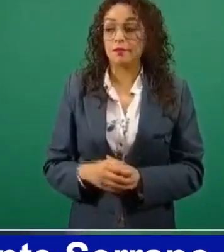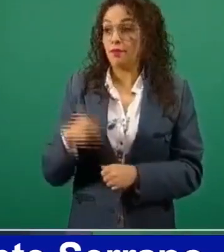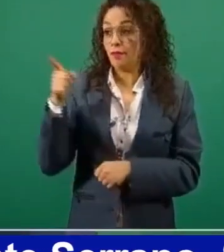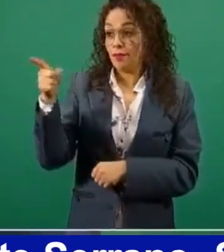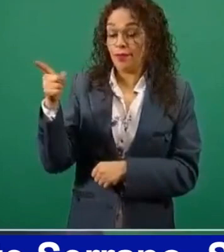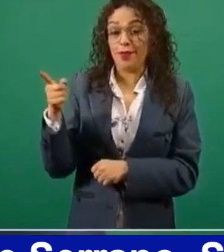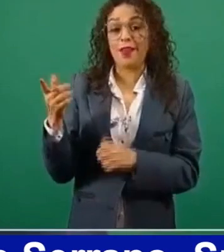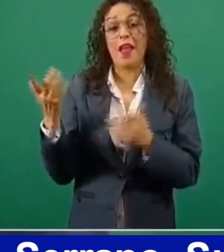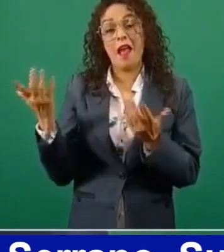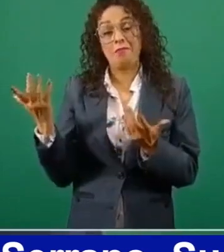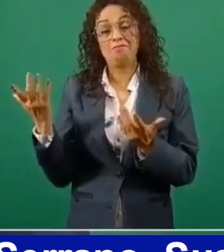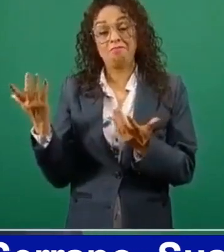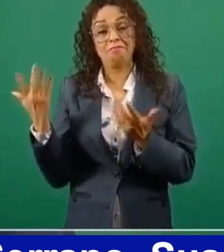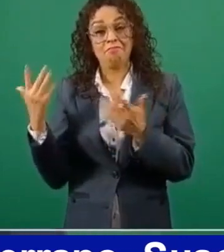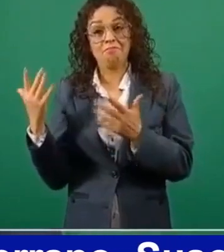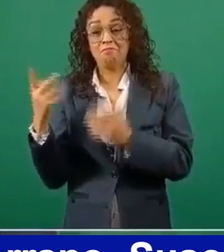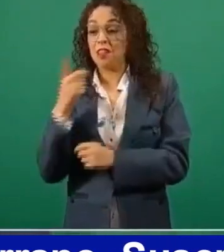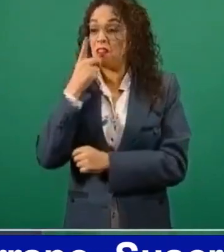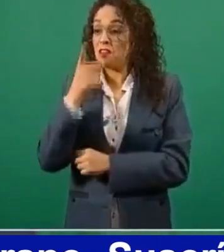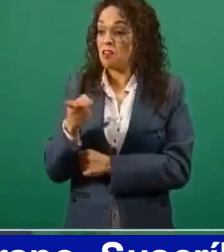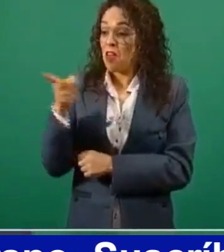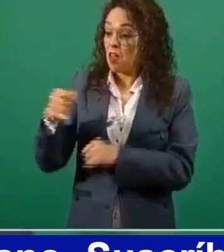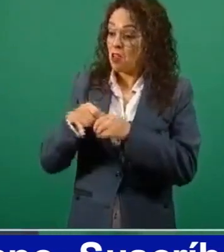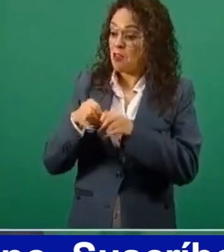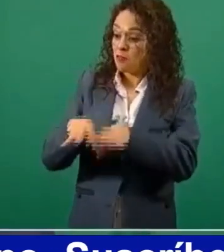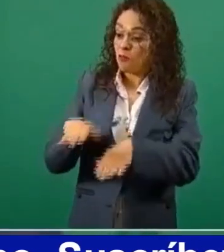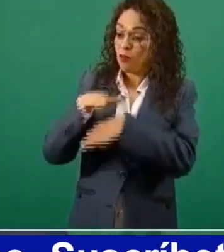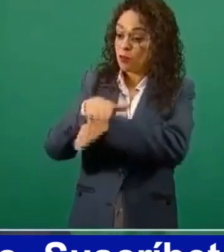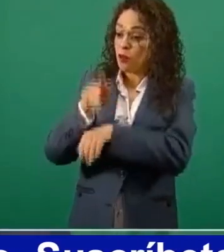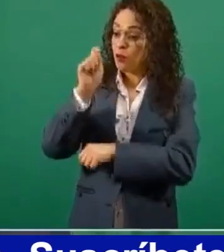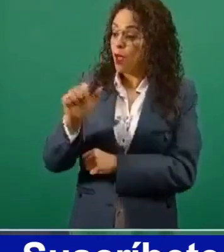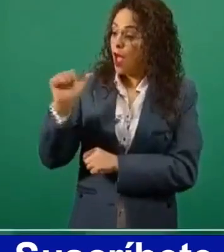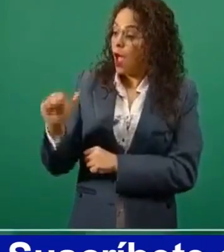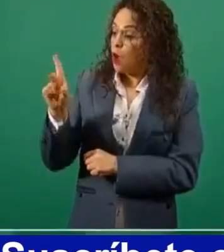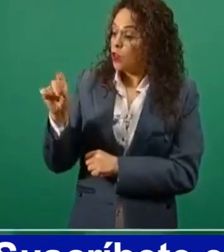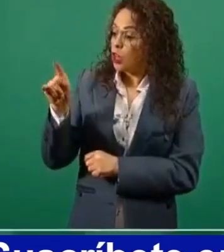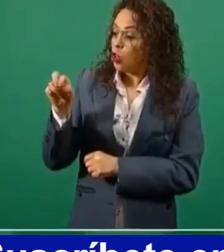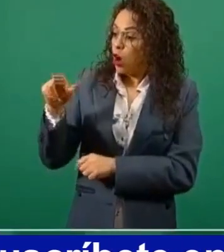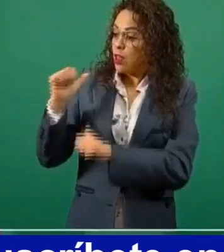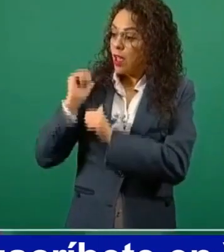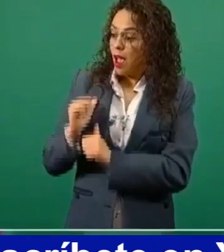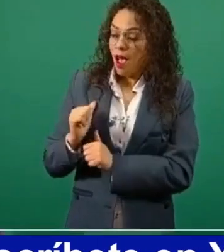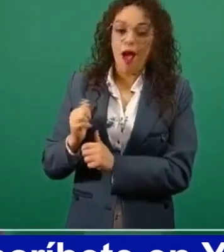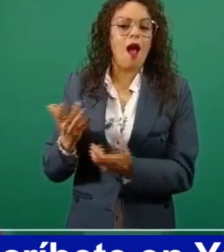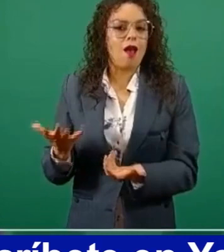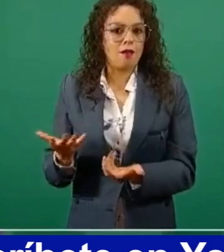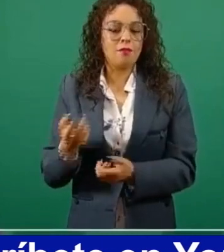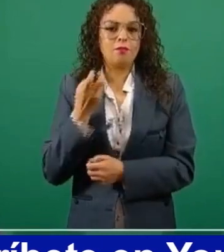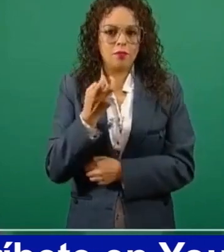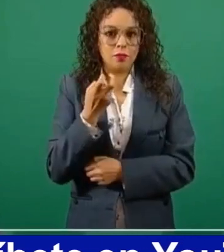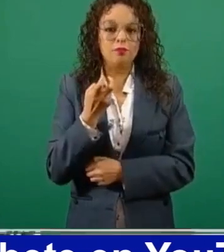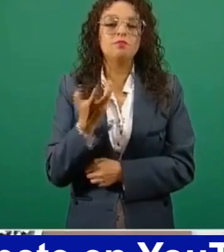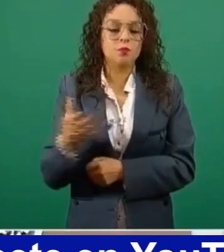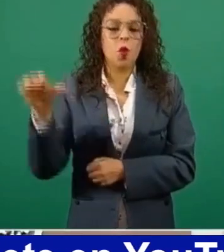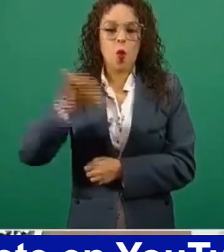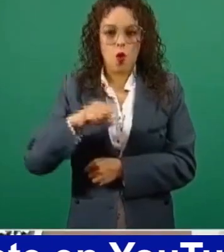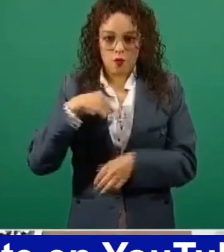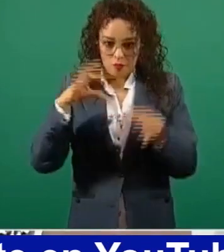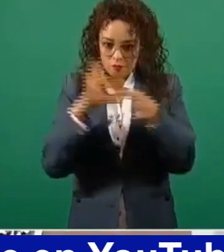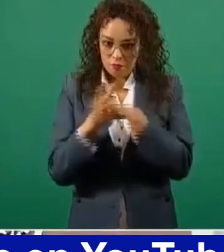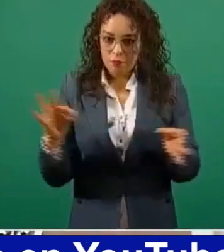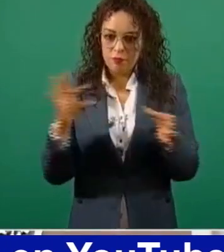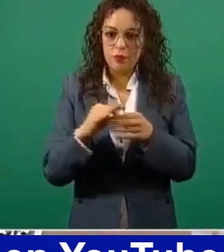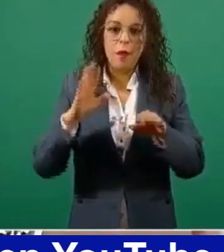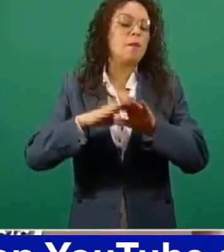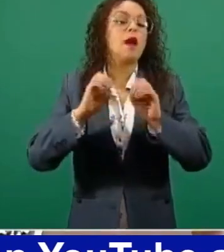de la auditoría. Entonces, hoy vamos a aclarar y ojalá y antes